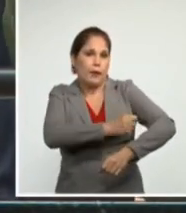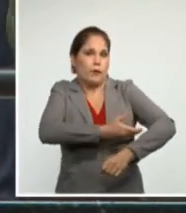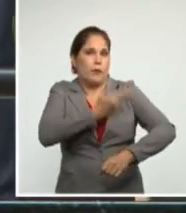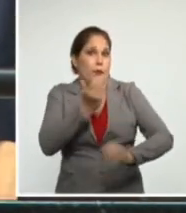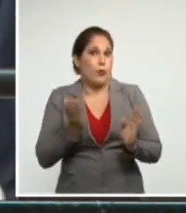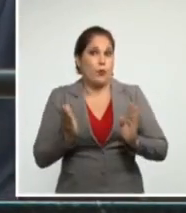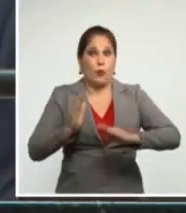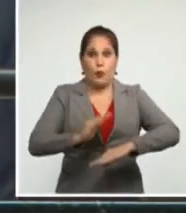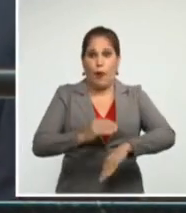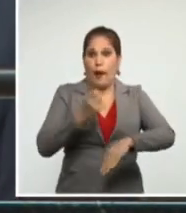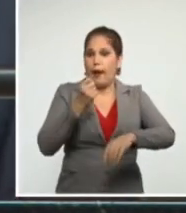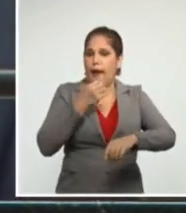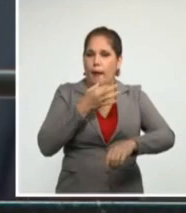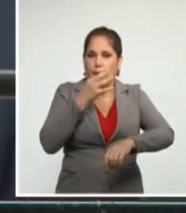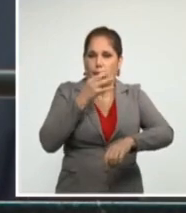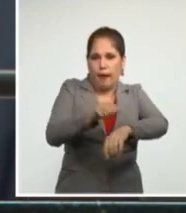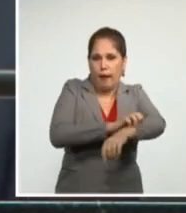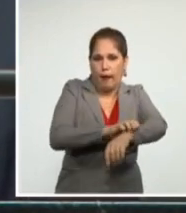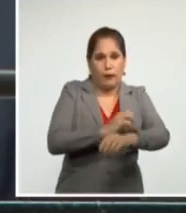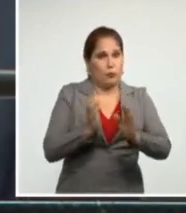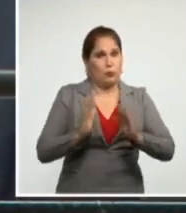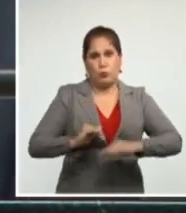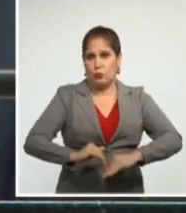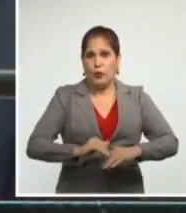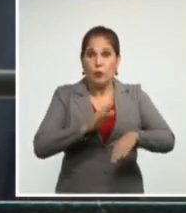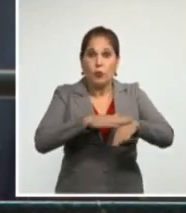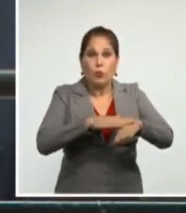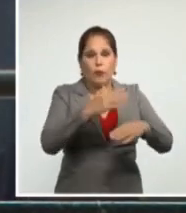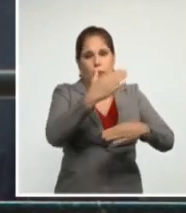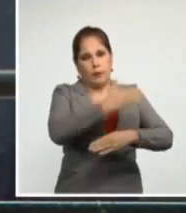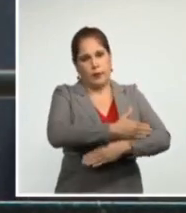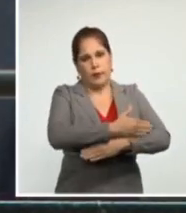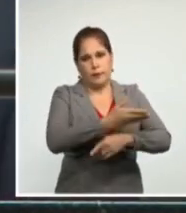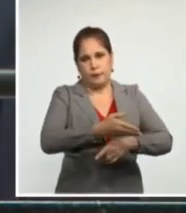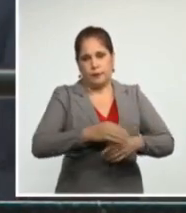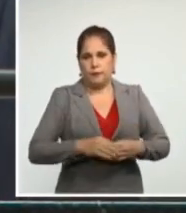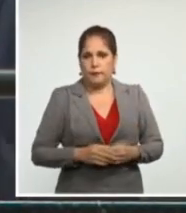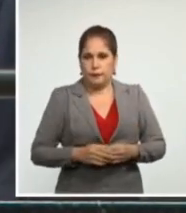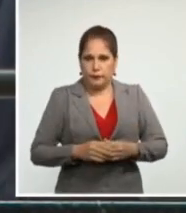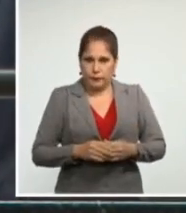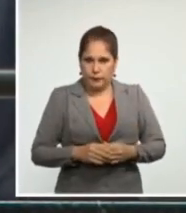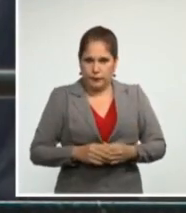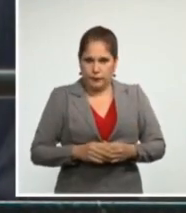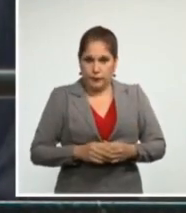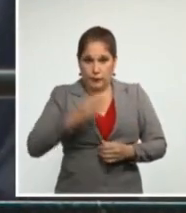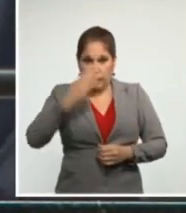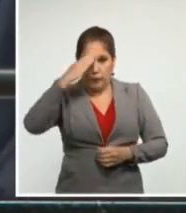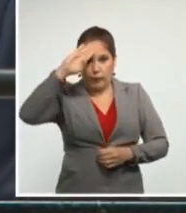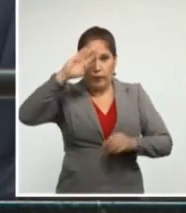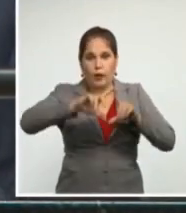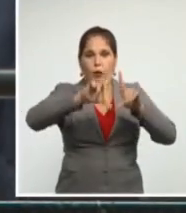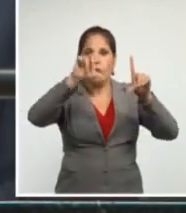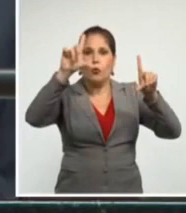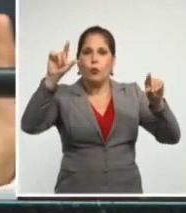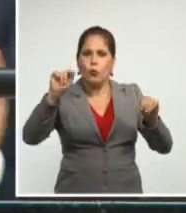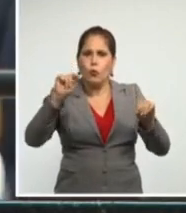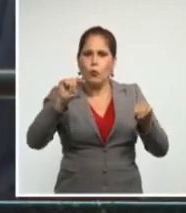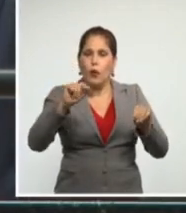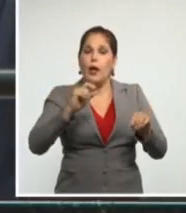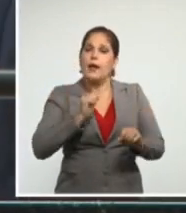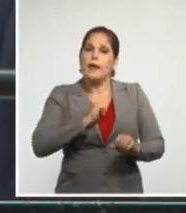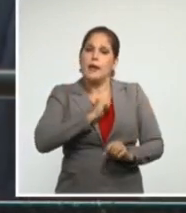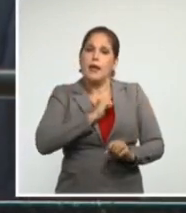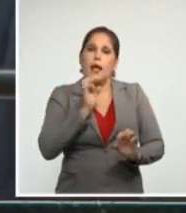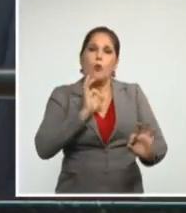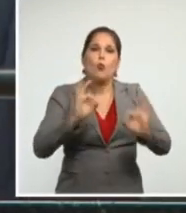las alergias y otras enfermedades crónicas. Cuba buscó proteger a todos